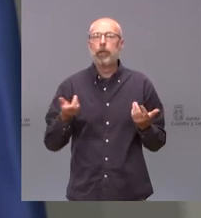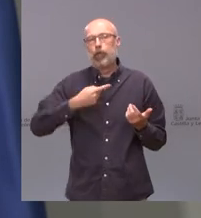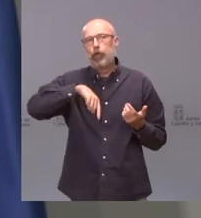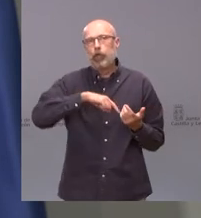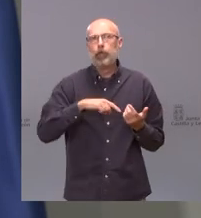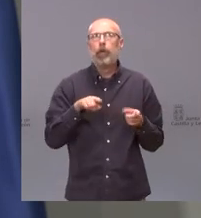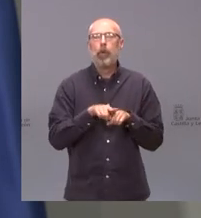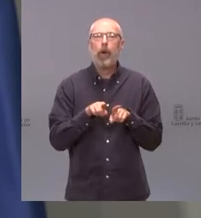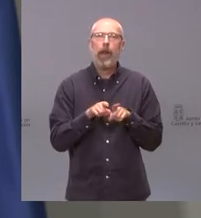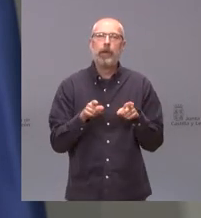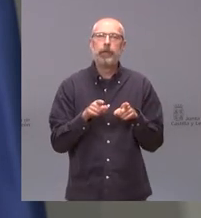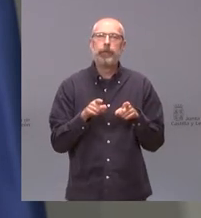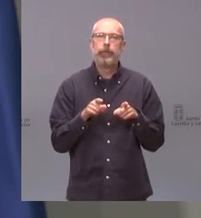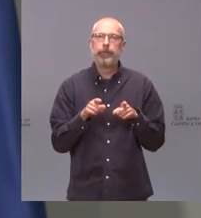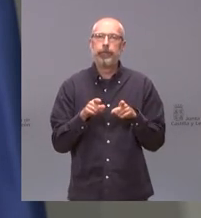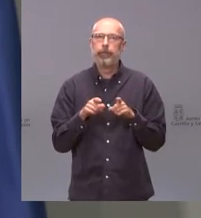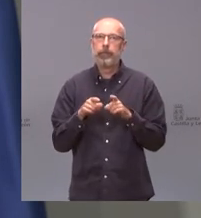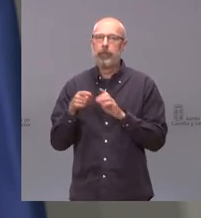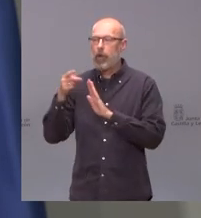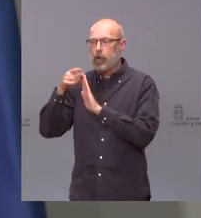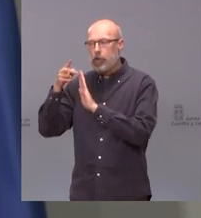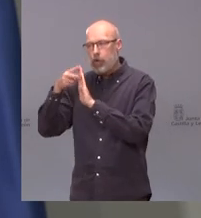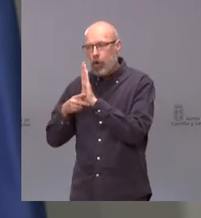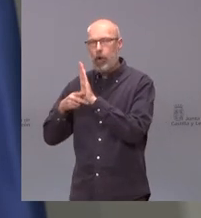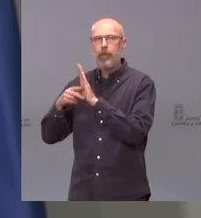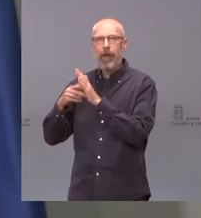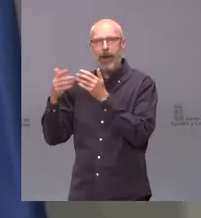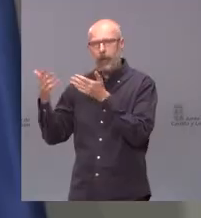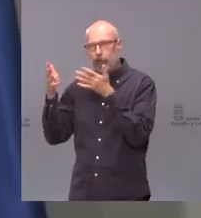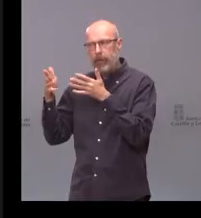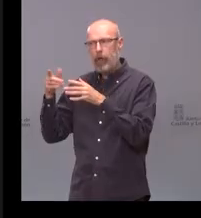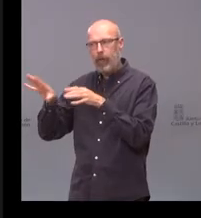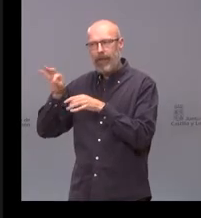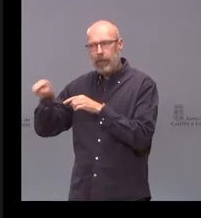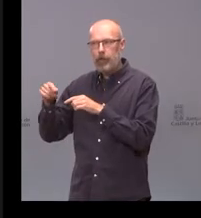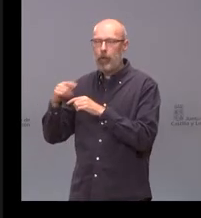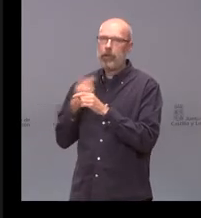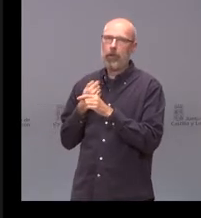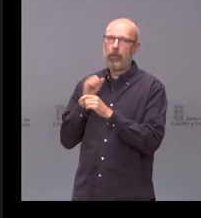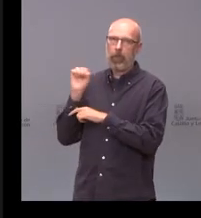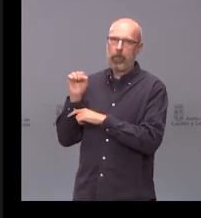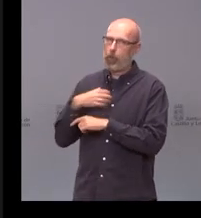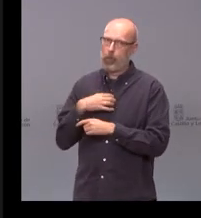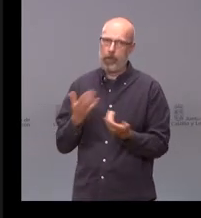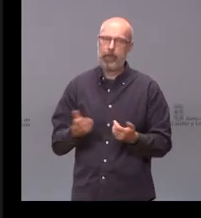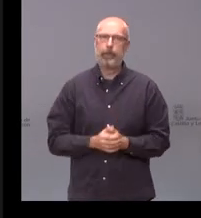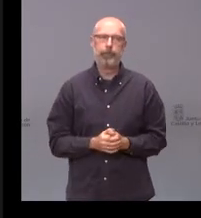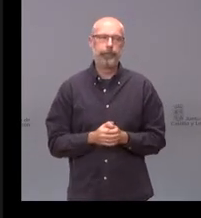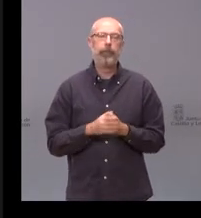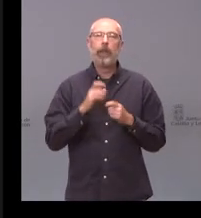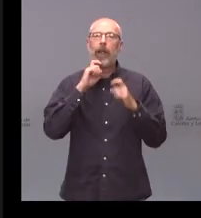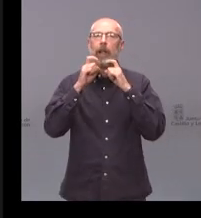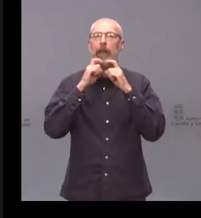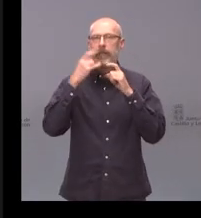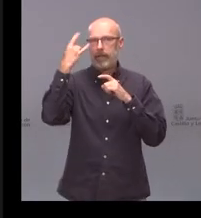saltarnos ni podemos ni debemos saltarnos las estrategias de vacunación desde la Gaceta de Salamanca nos sigue Javier Hernández